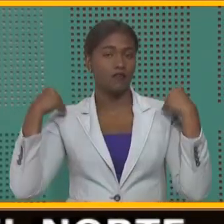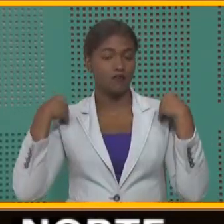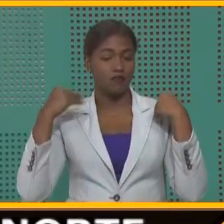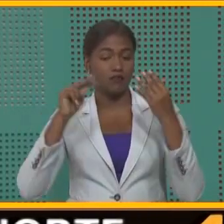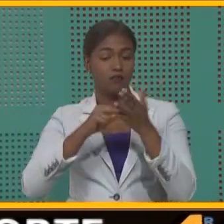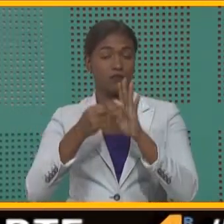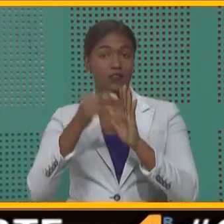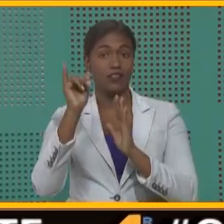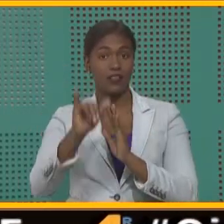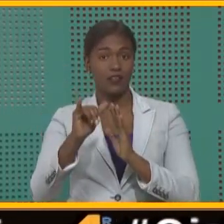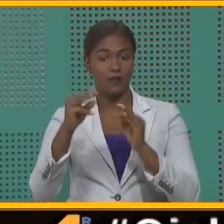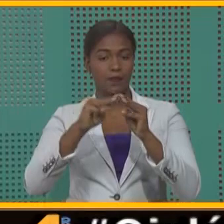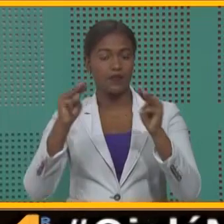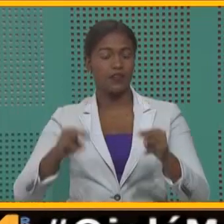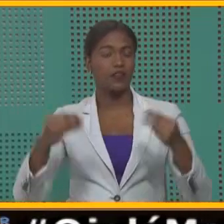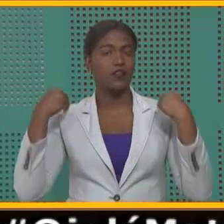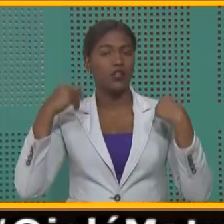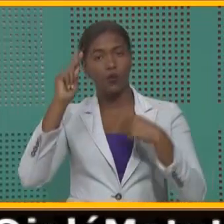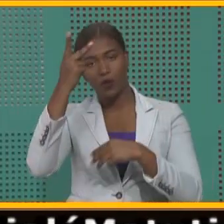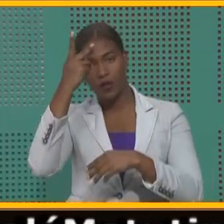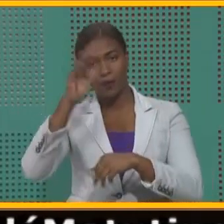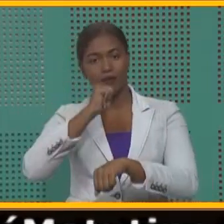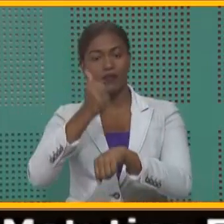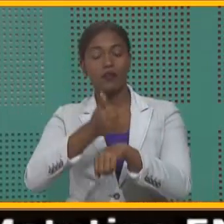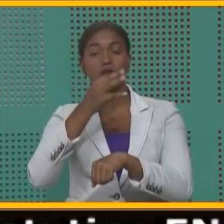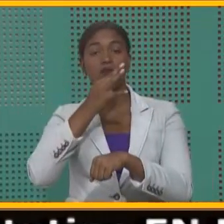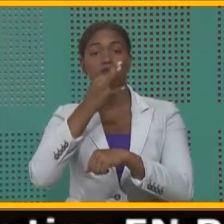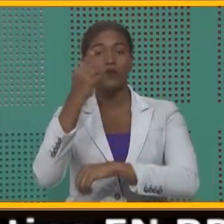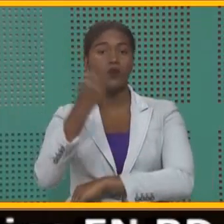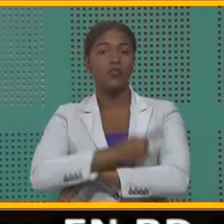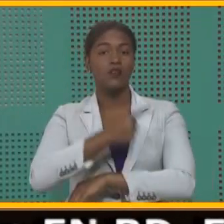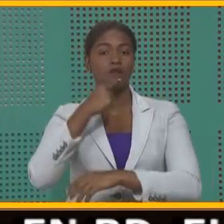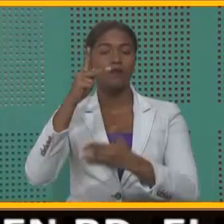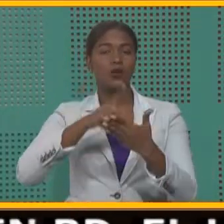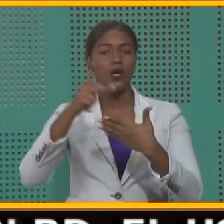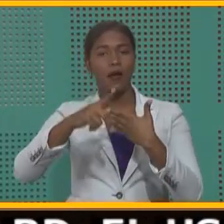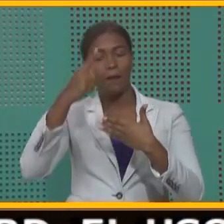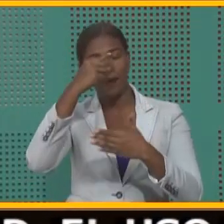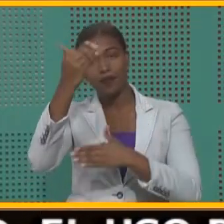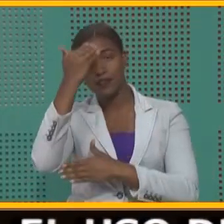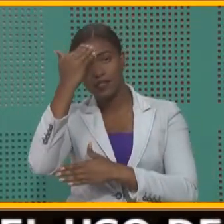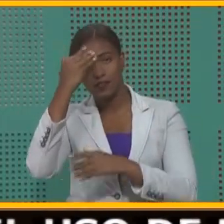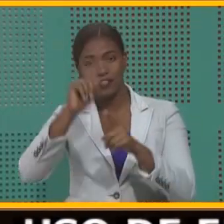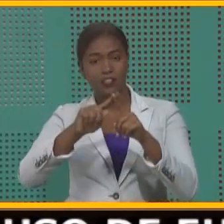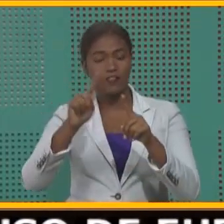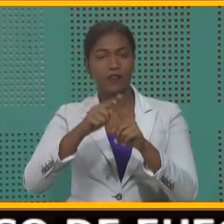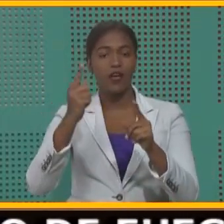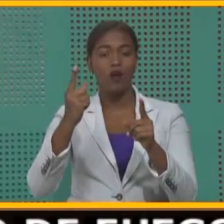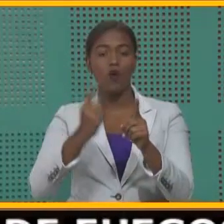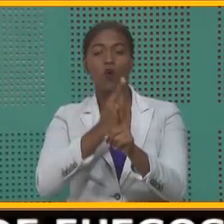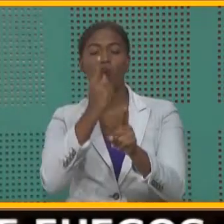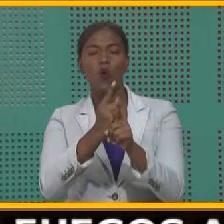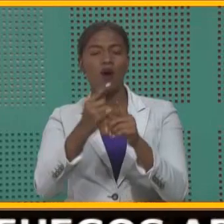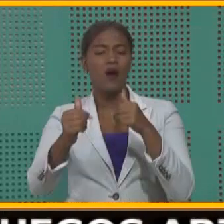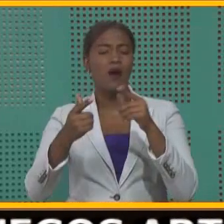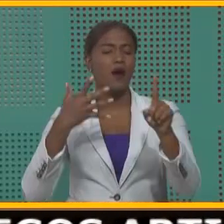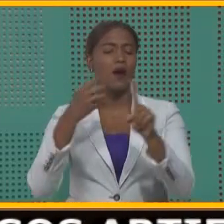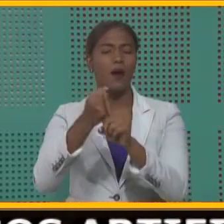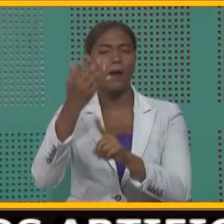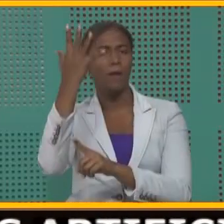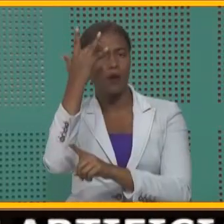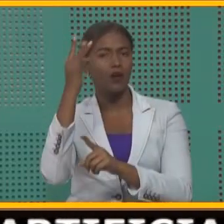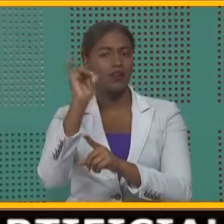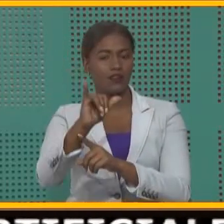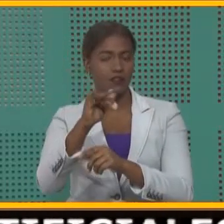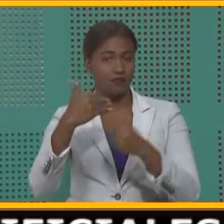ese sentido, el Ministerio de Salud Pública implementará en los próximos días un programa para identificar las causas exactas que originan cualquier tipo